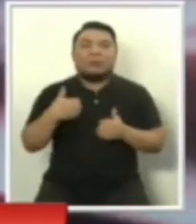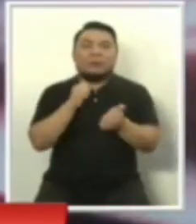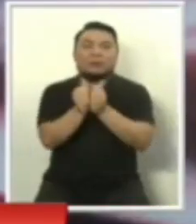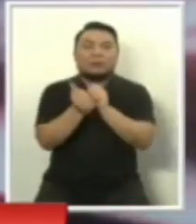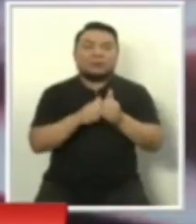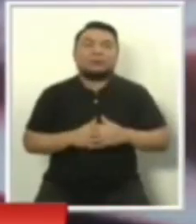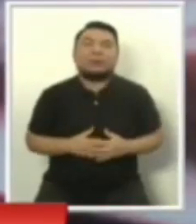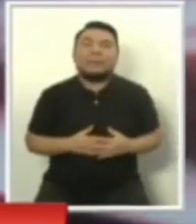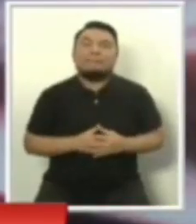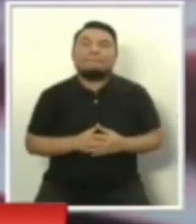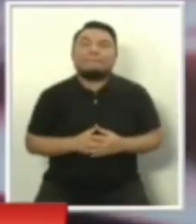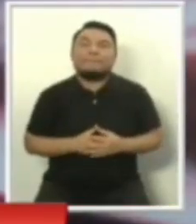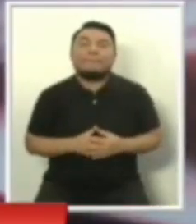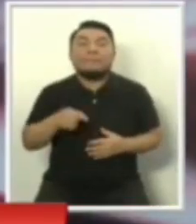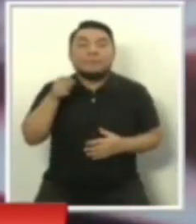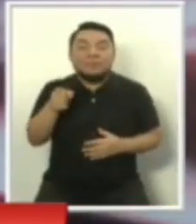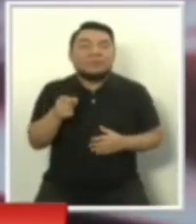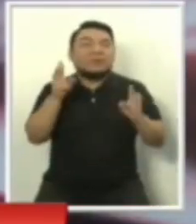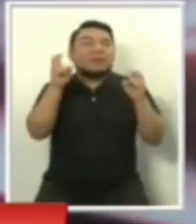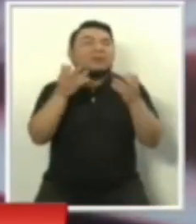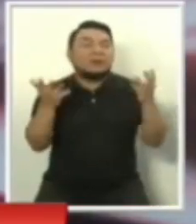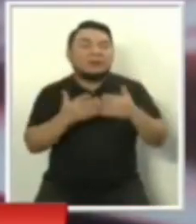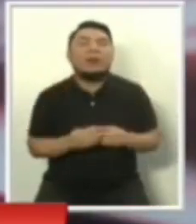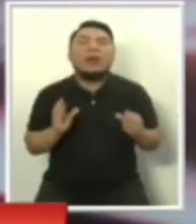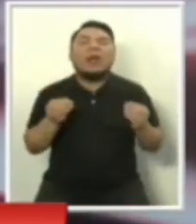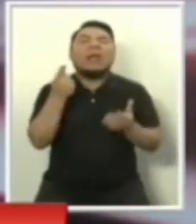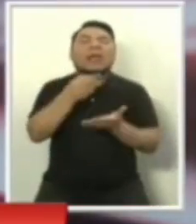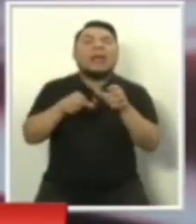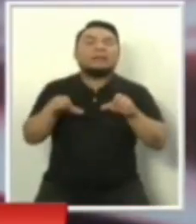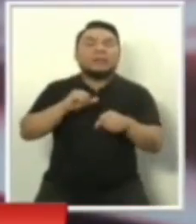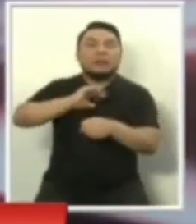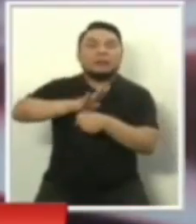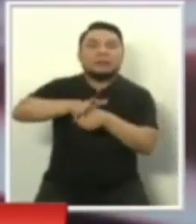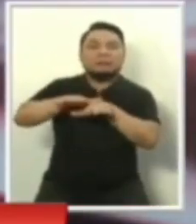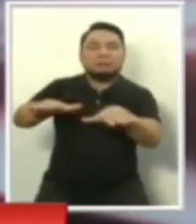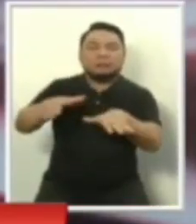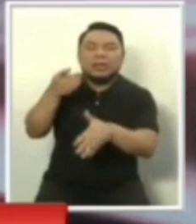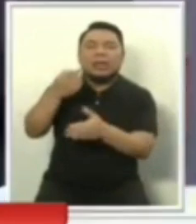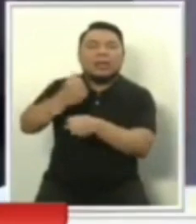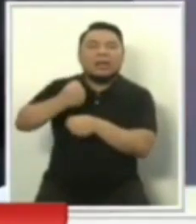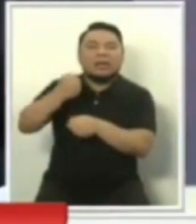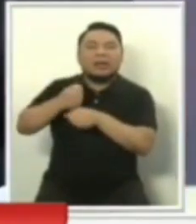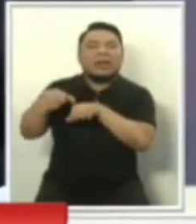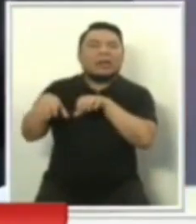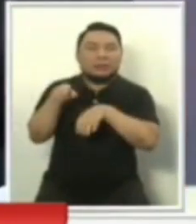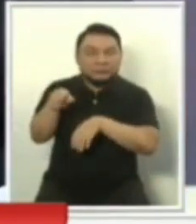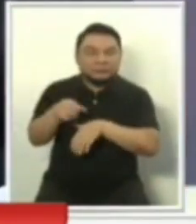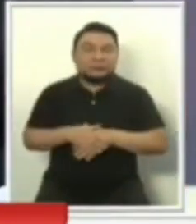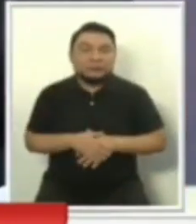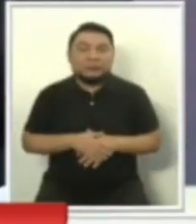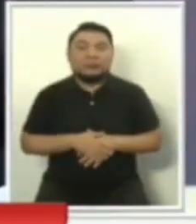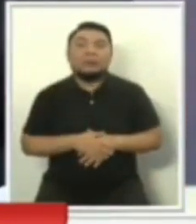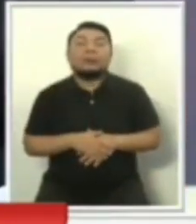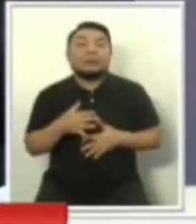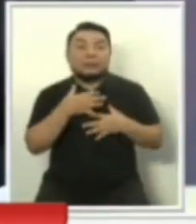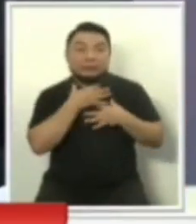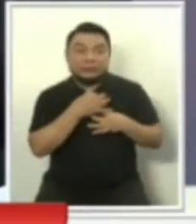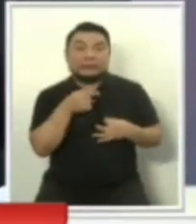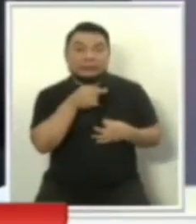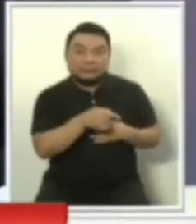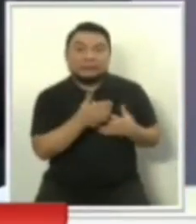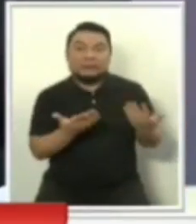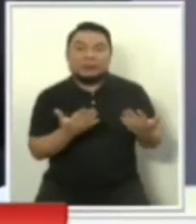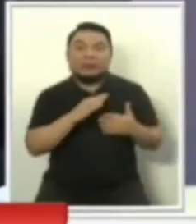debatir sobre medidas frente a la pandemia, como lo señalas, la pregunta ciudadana en el bloque 2 es bien interesante, esta